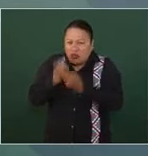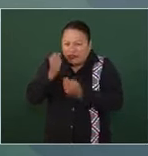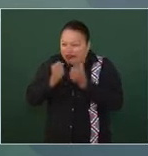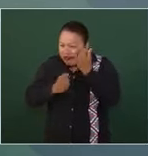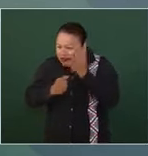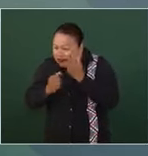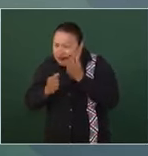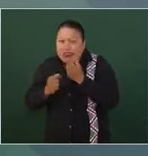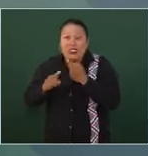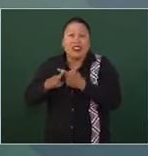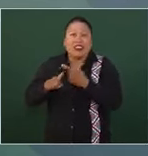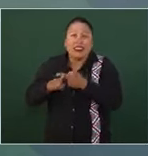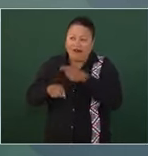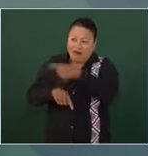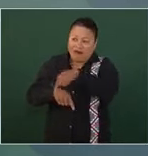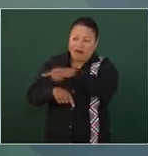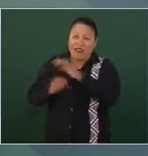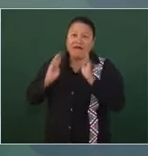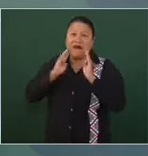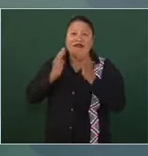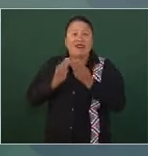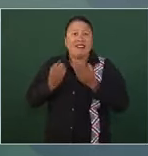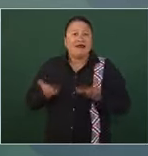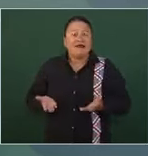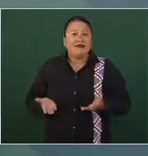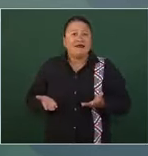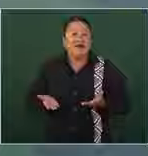con la delincuencia organizada.